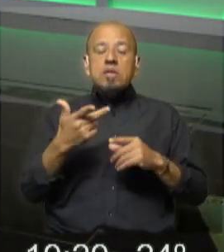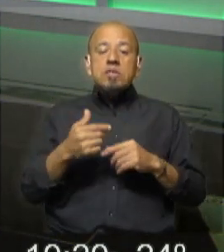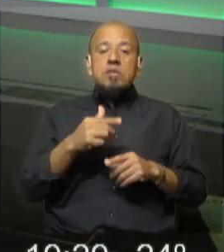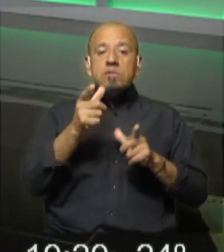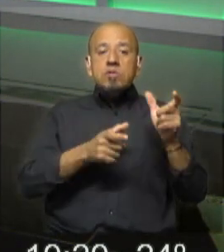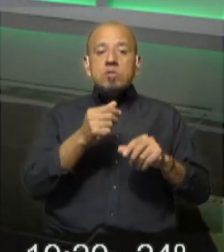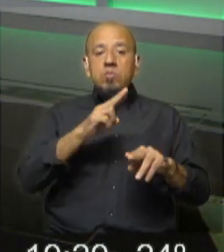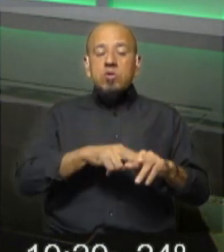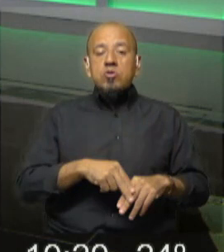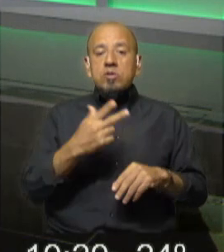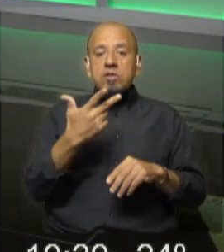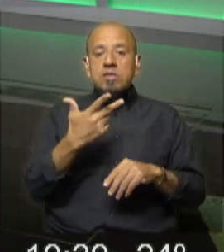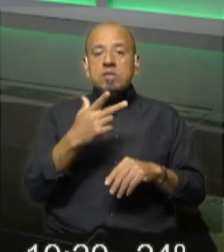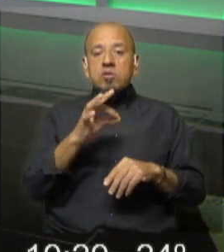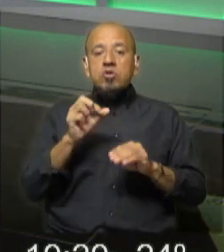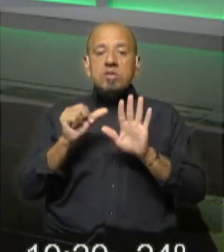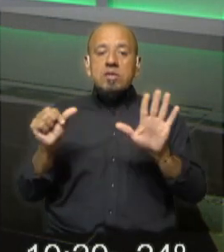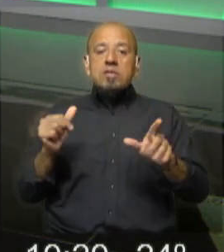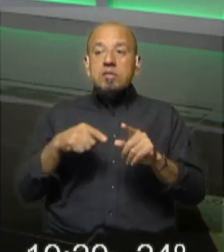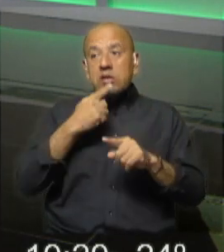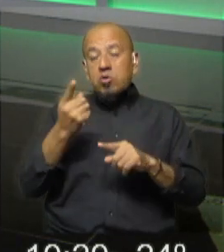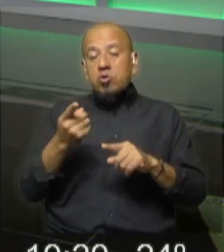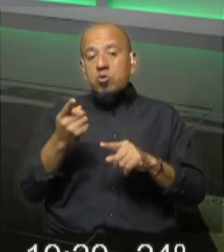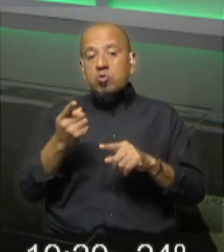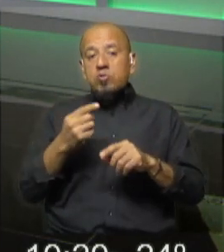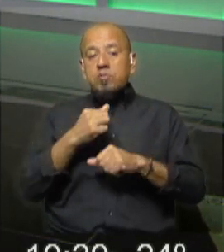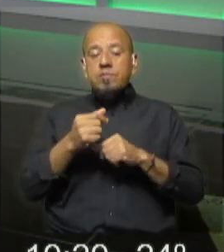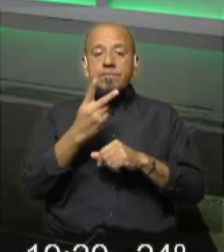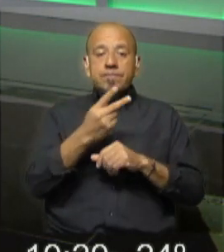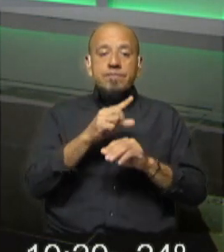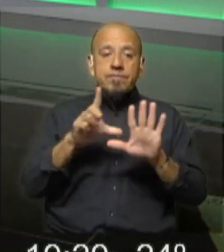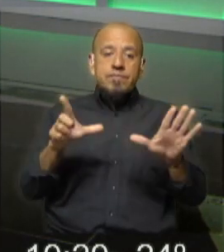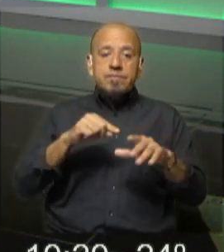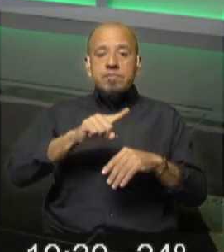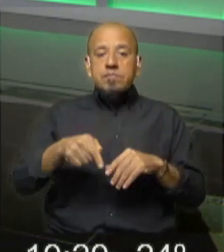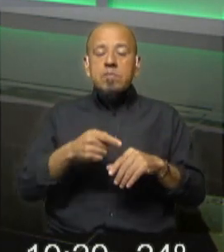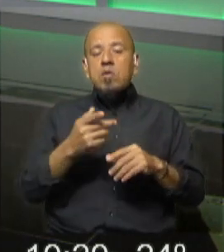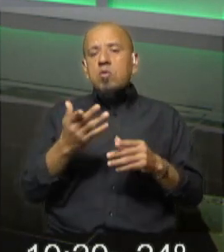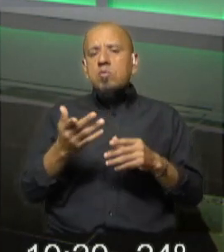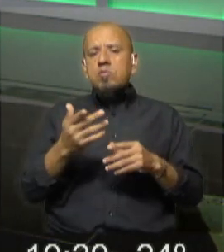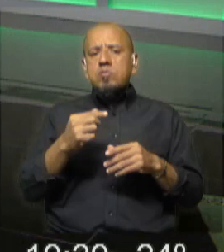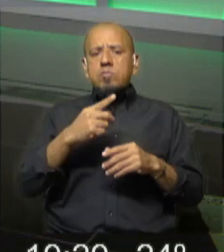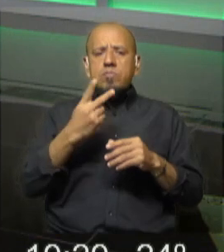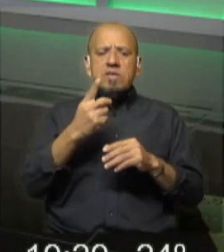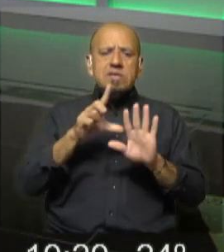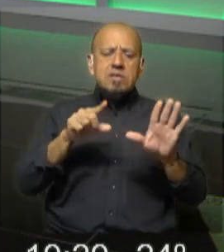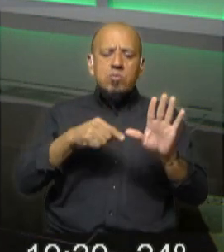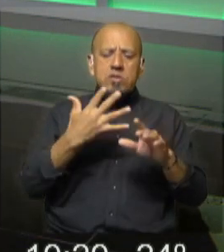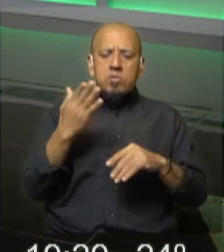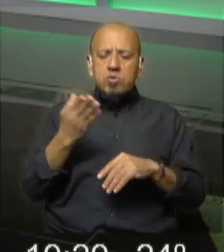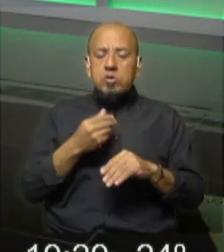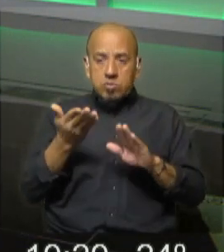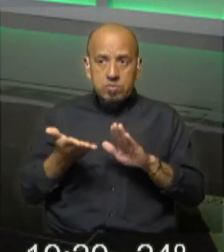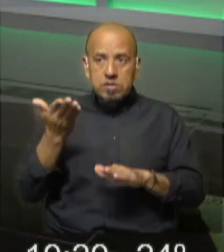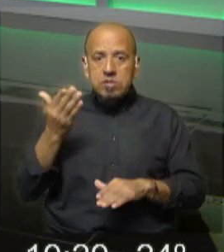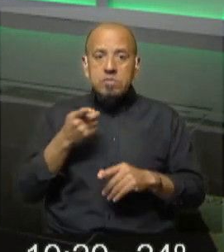306 del año 2021, lo que reflejaba un aumento de 27, algo por ciento, 0,5 por ciento. Pero ese día